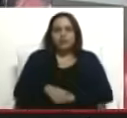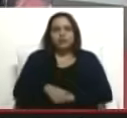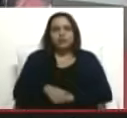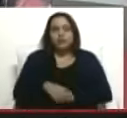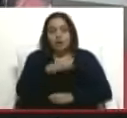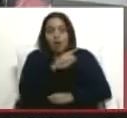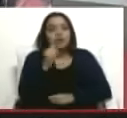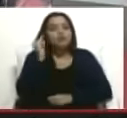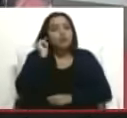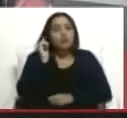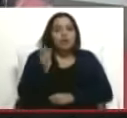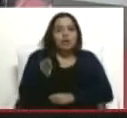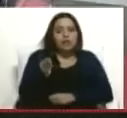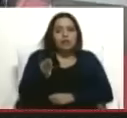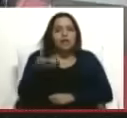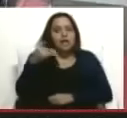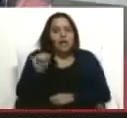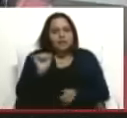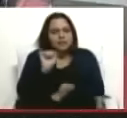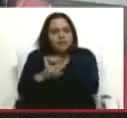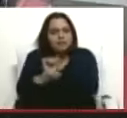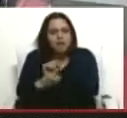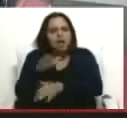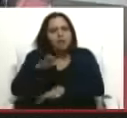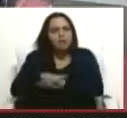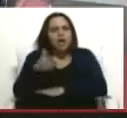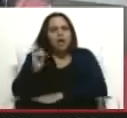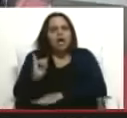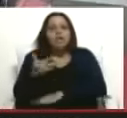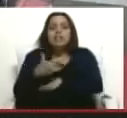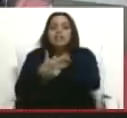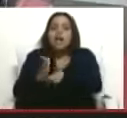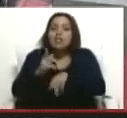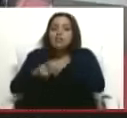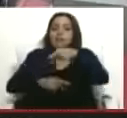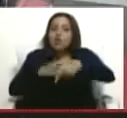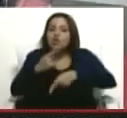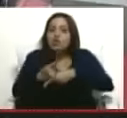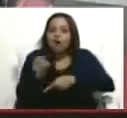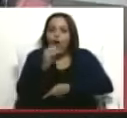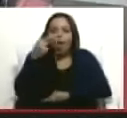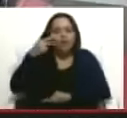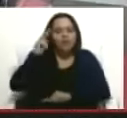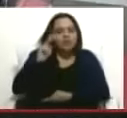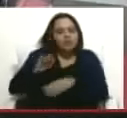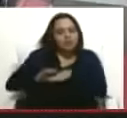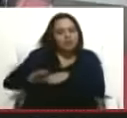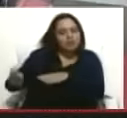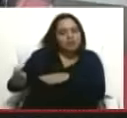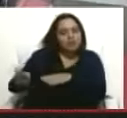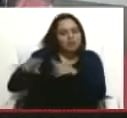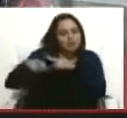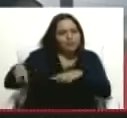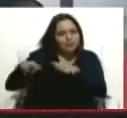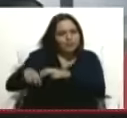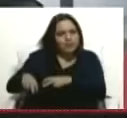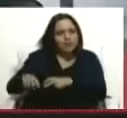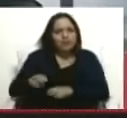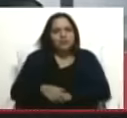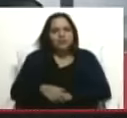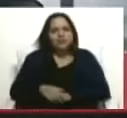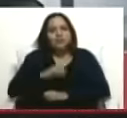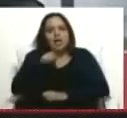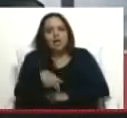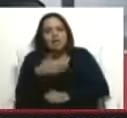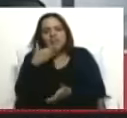ha sido detenida por los delitos de retraso u omisión intencional de funciones, con constricción para obtener suma de